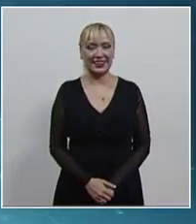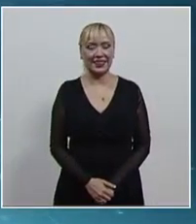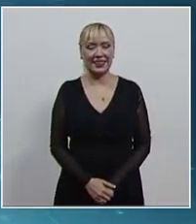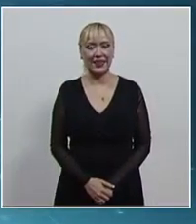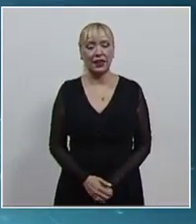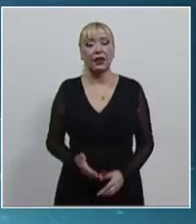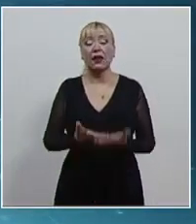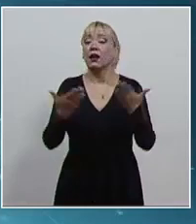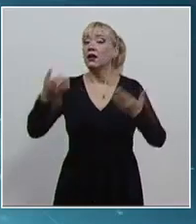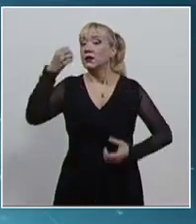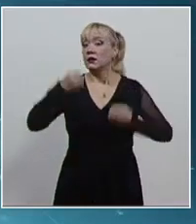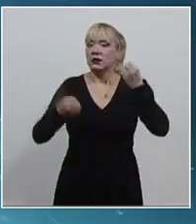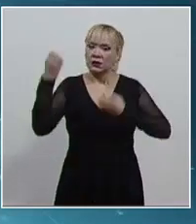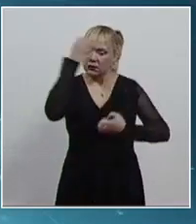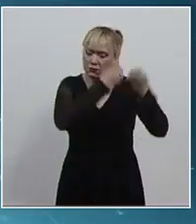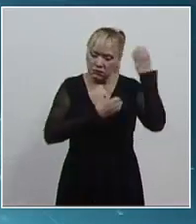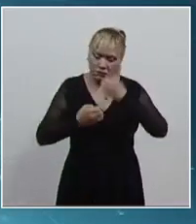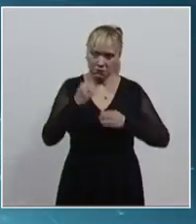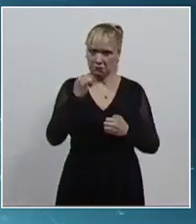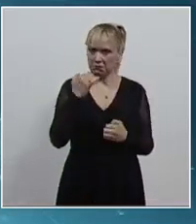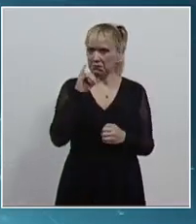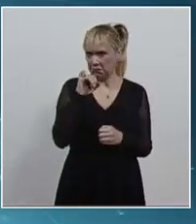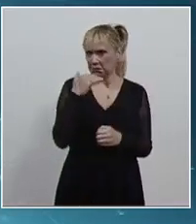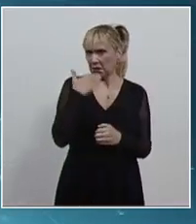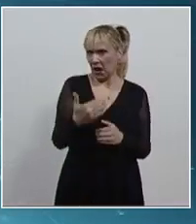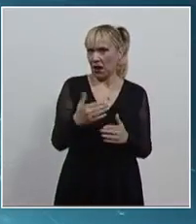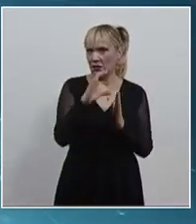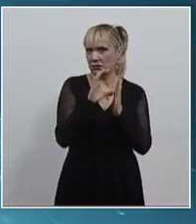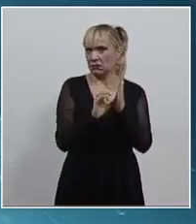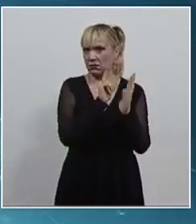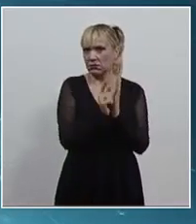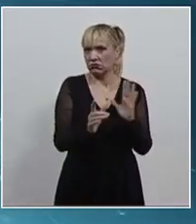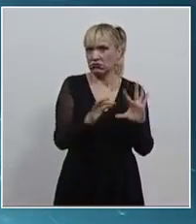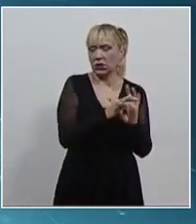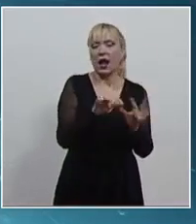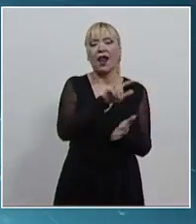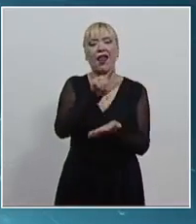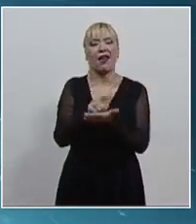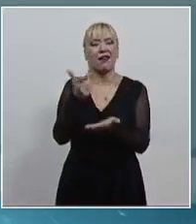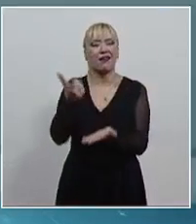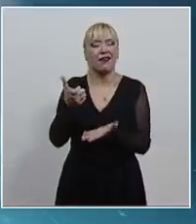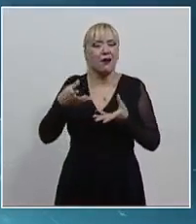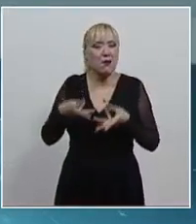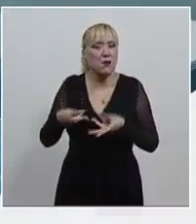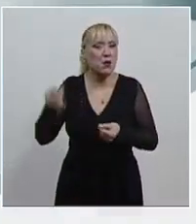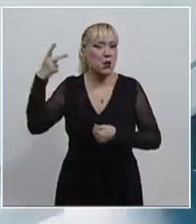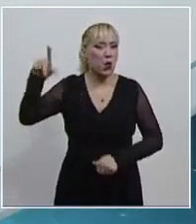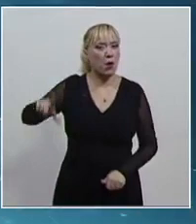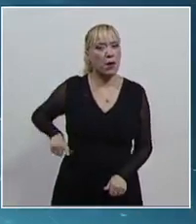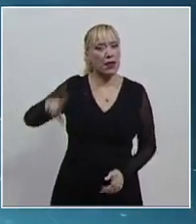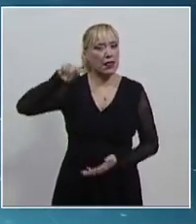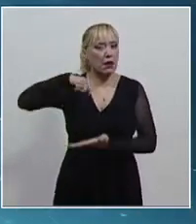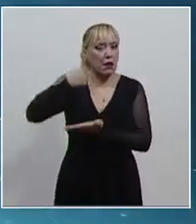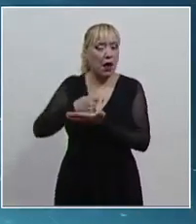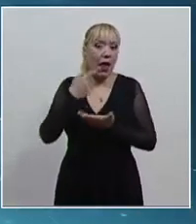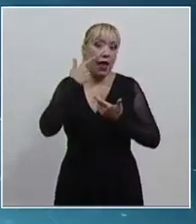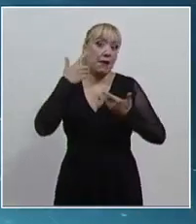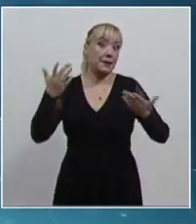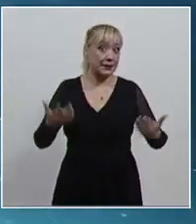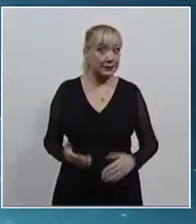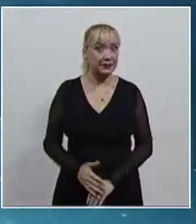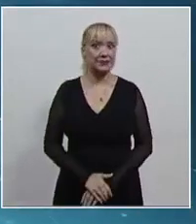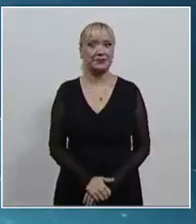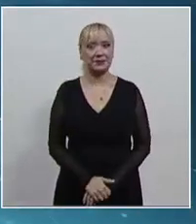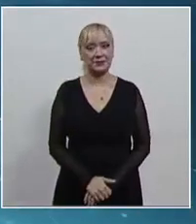La Corte revisó la constitucionalidad de la Ley de Gasto Público del Estado de Tamaulipas. Las